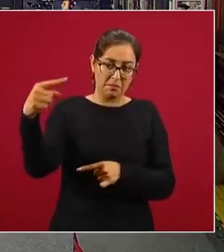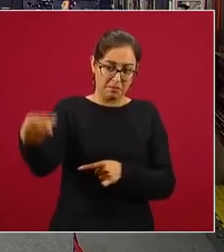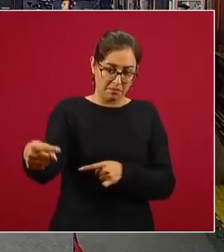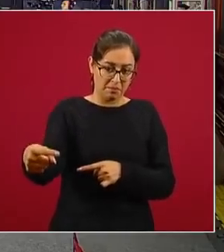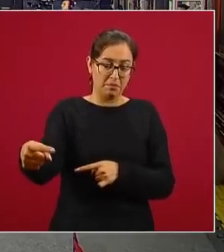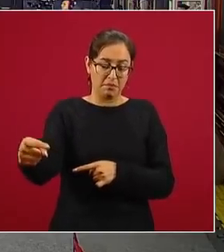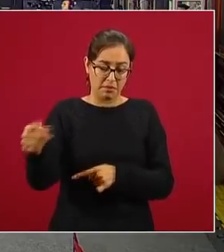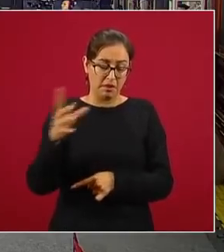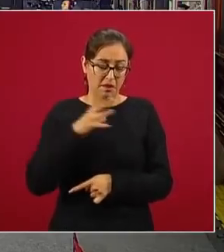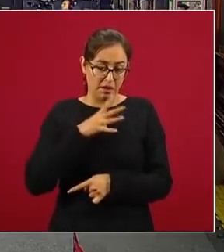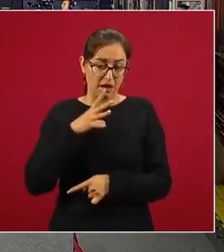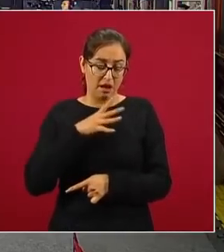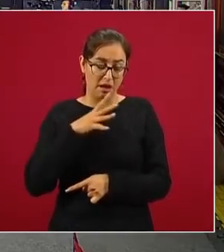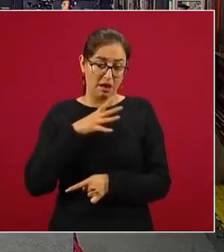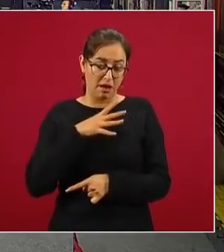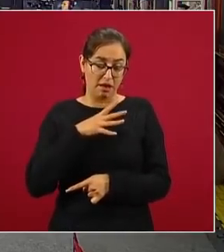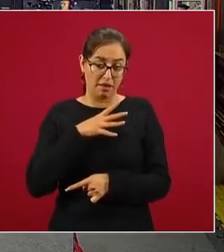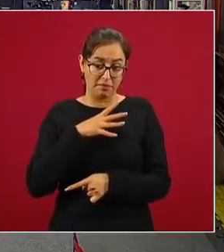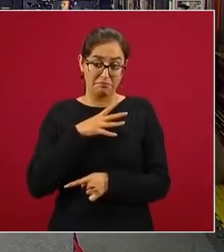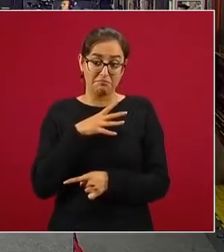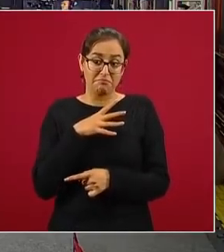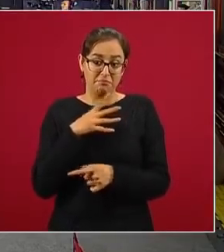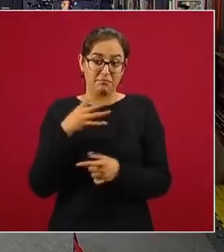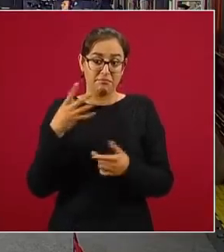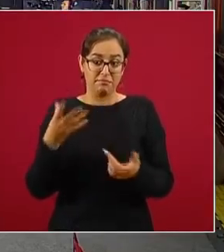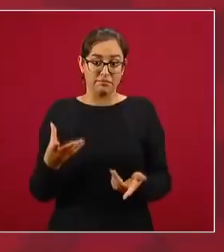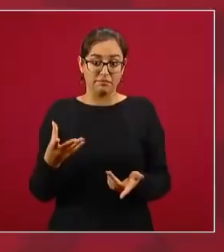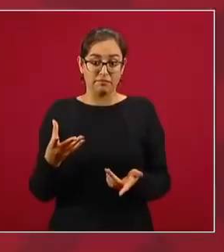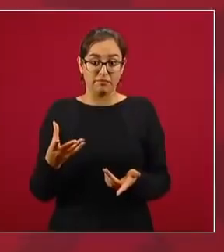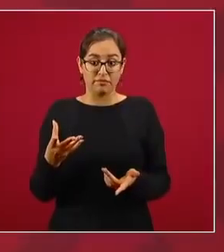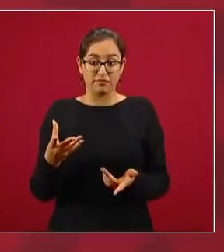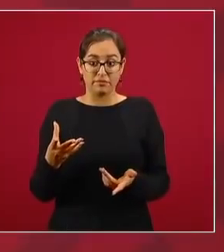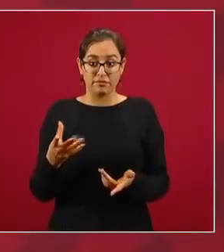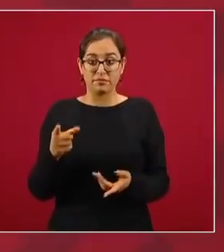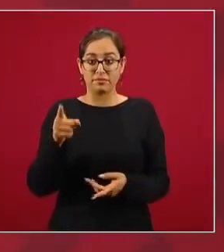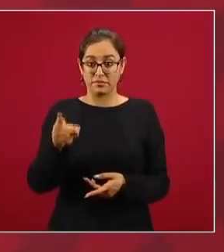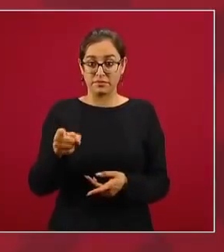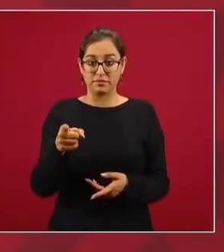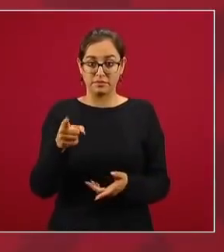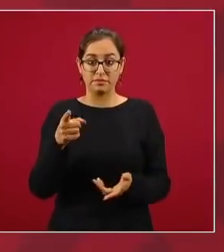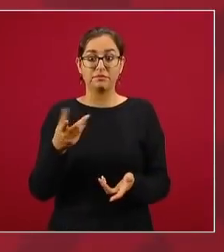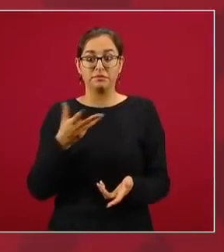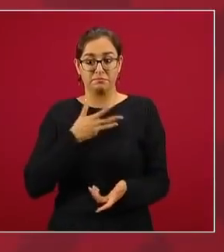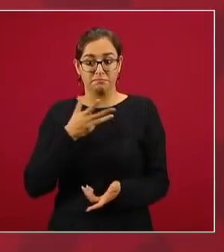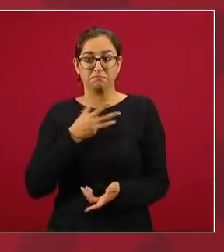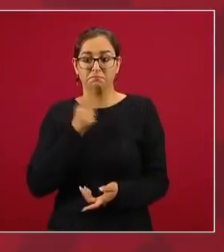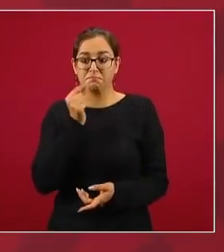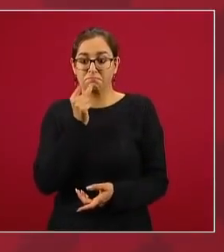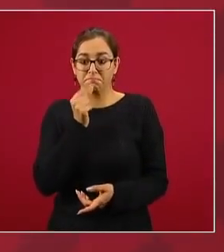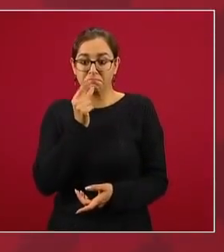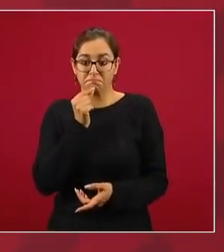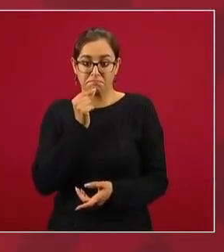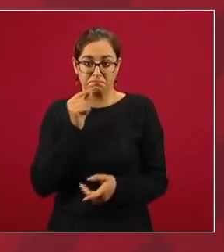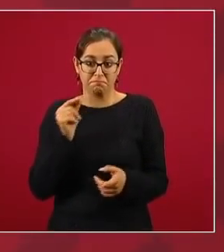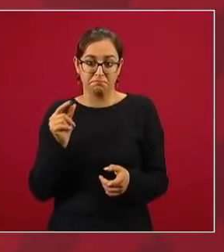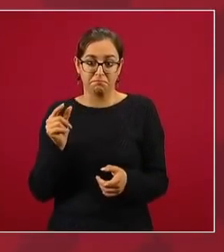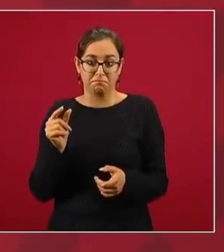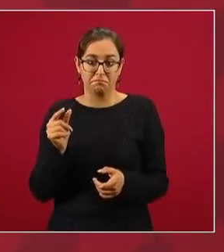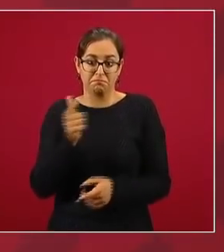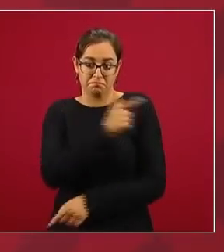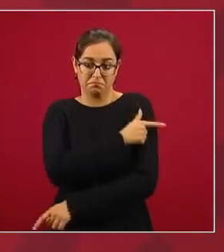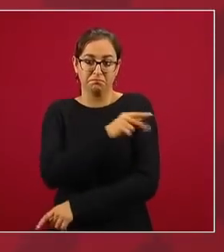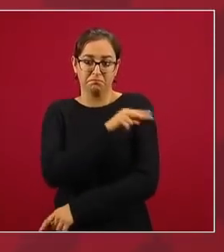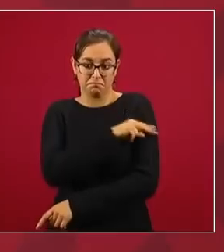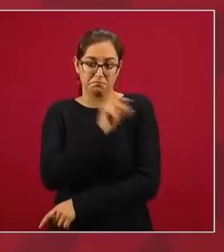que también tiene vigilancia de la